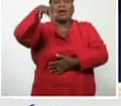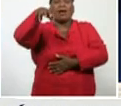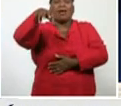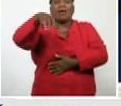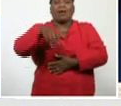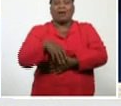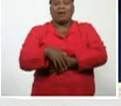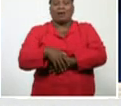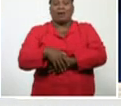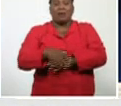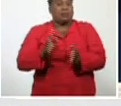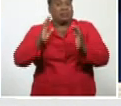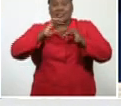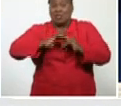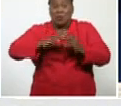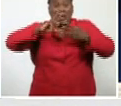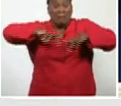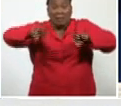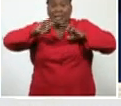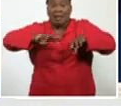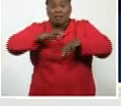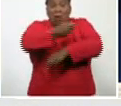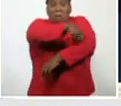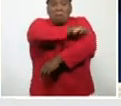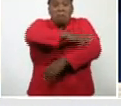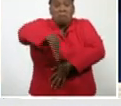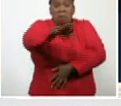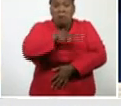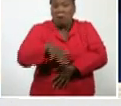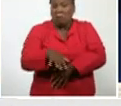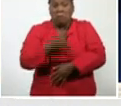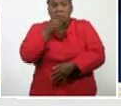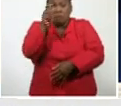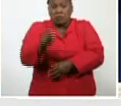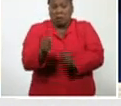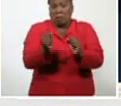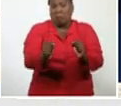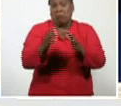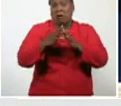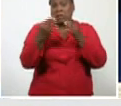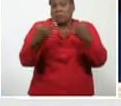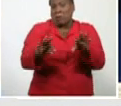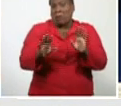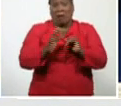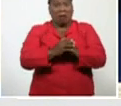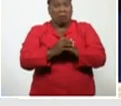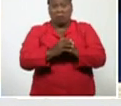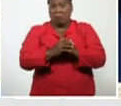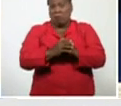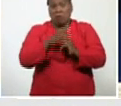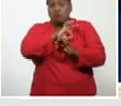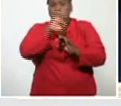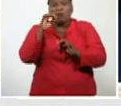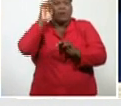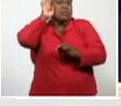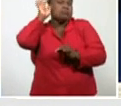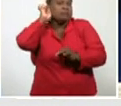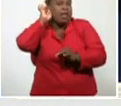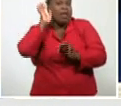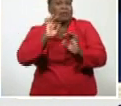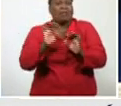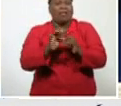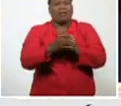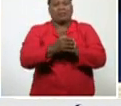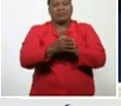si no hubiera sido, por el estudio poblacional, a lo mejor, eran personas, que no se hubieran, identificado, como tal. Lo